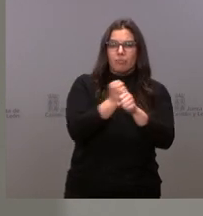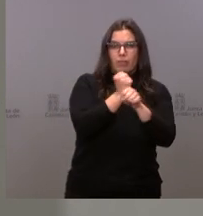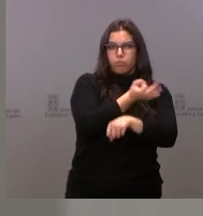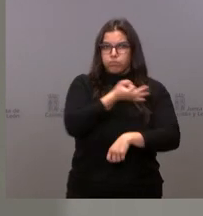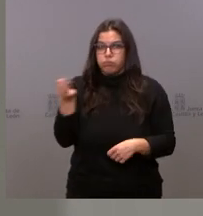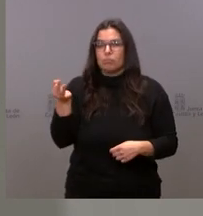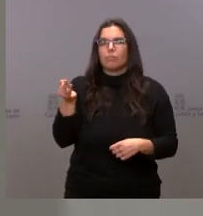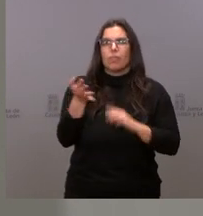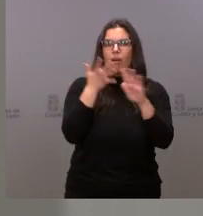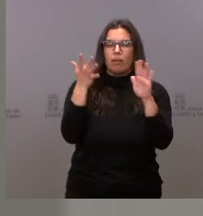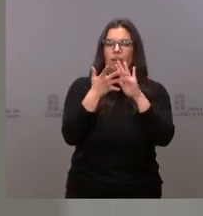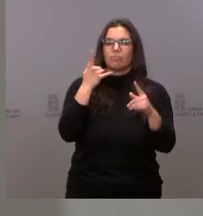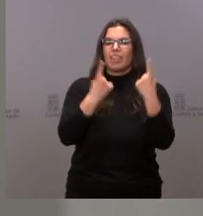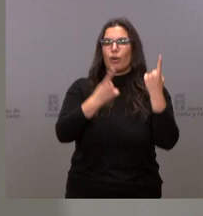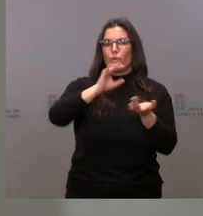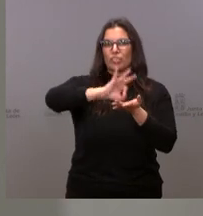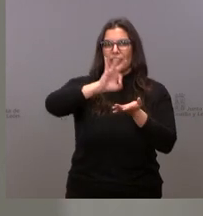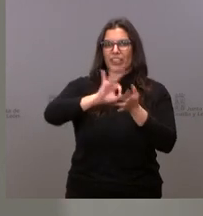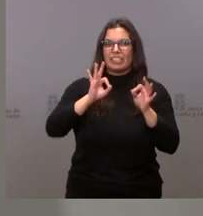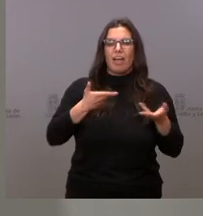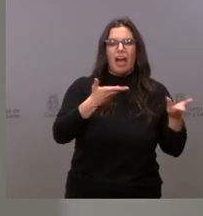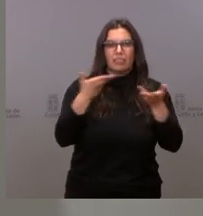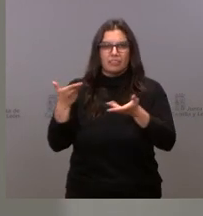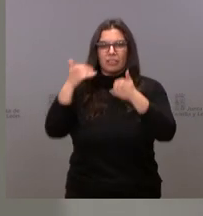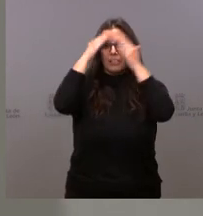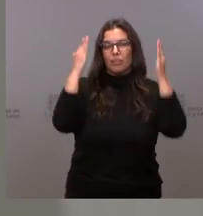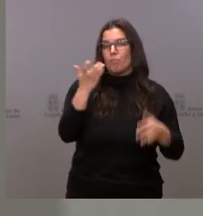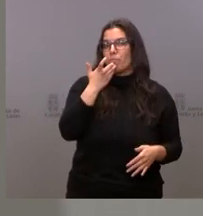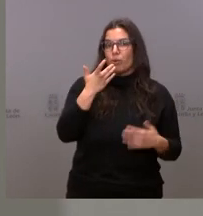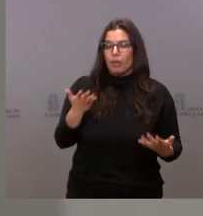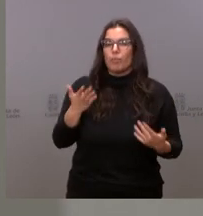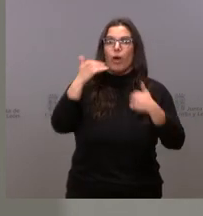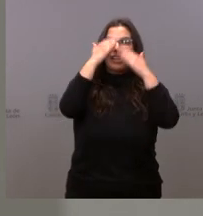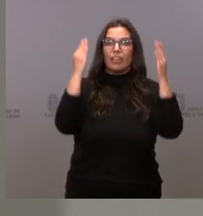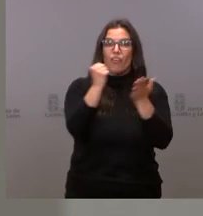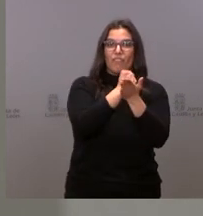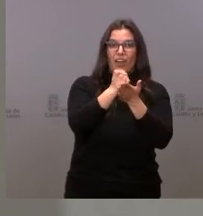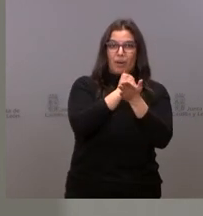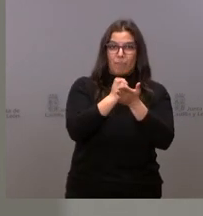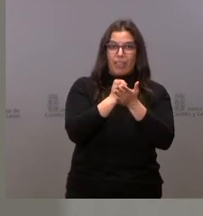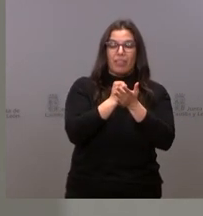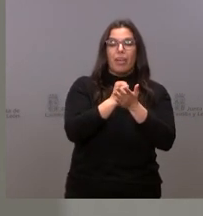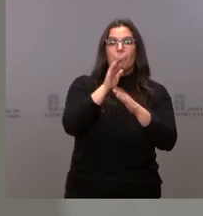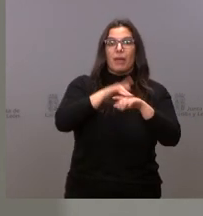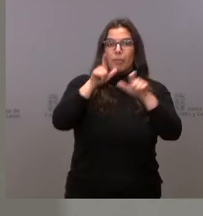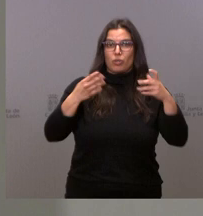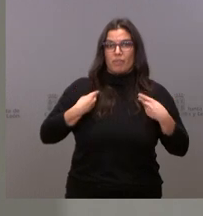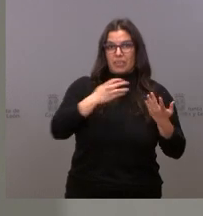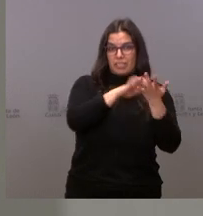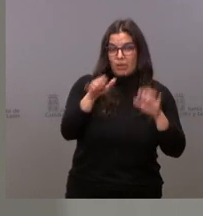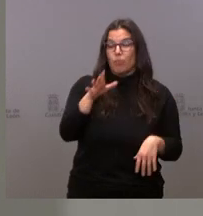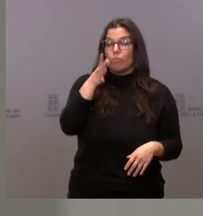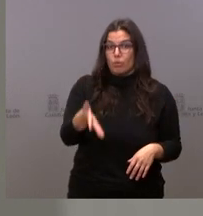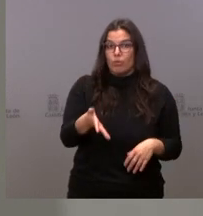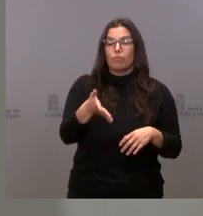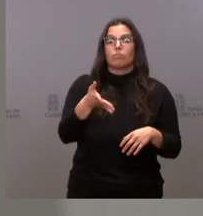eficacia de determinados servicios asistenciales, como por ejemplo la atención farmacológica de los ciudadanos de Castilla y León. Por eso,